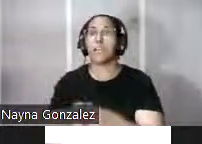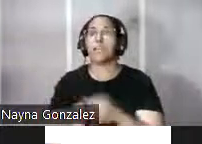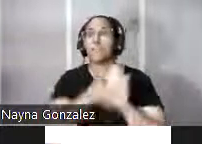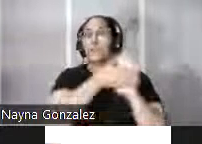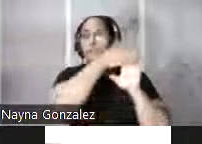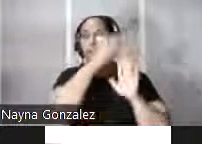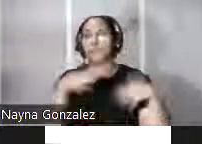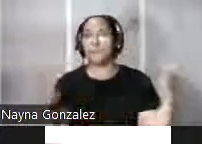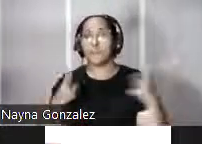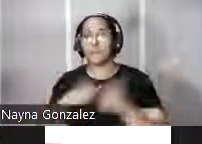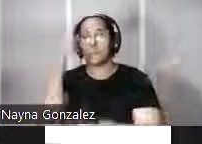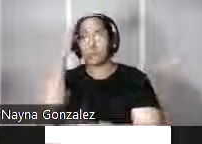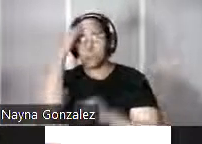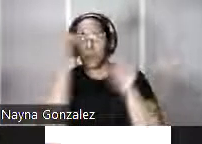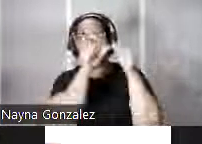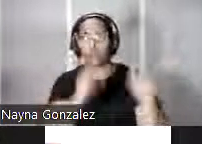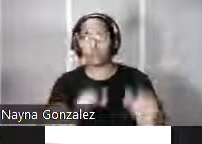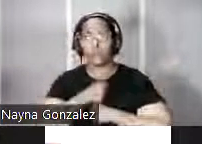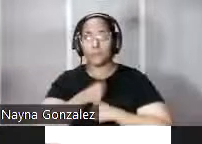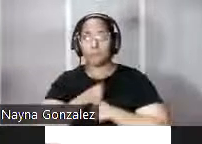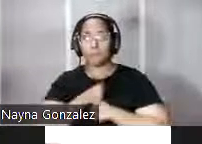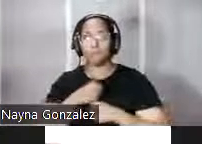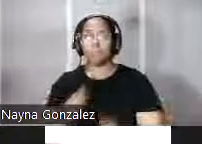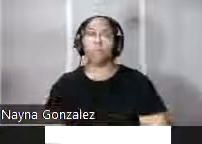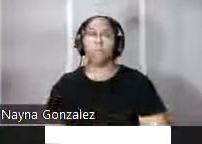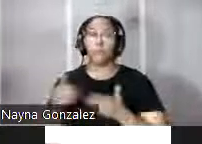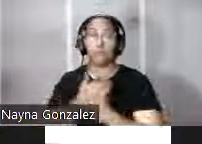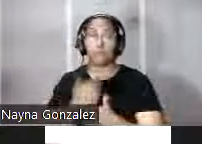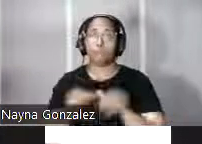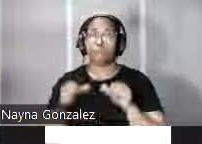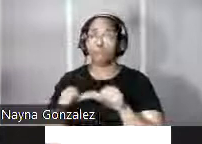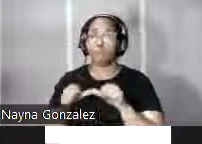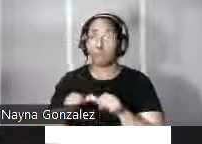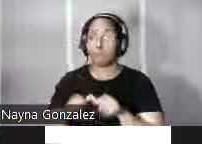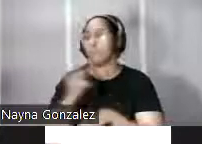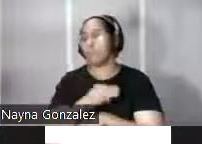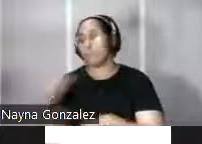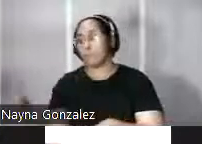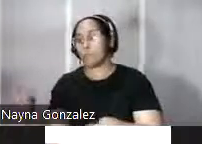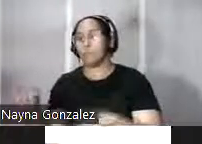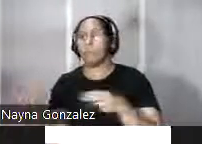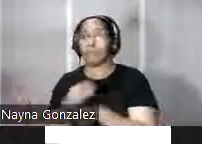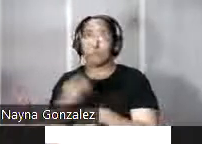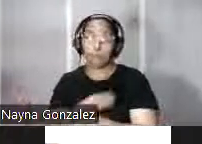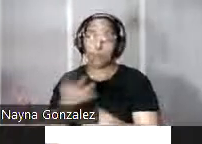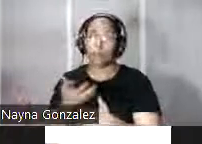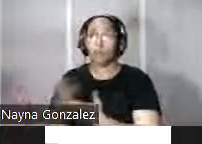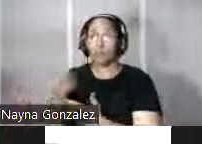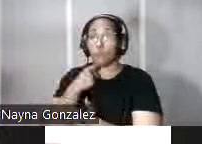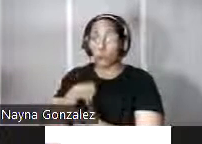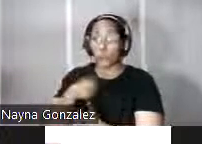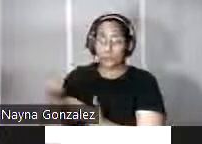que conocemos como la arquitectura militar baluartada que seguía el mismo modelo empleado como decía antes en las